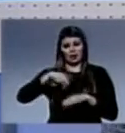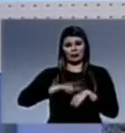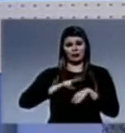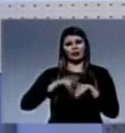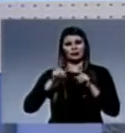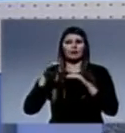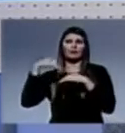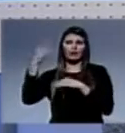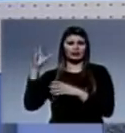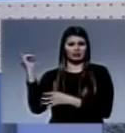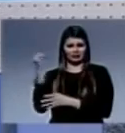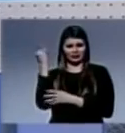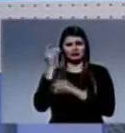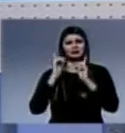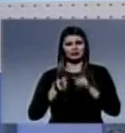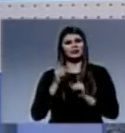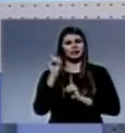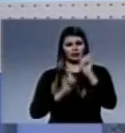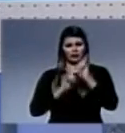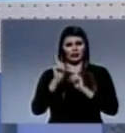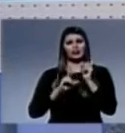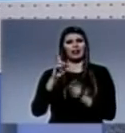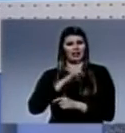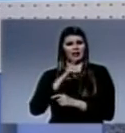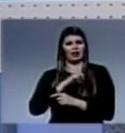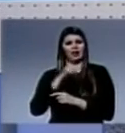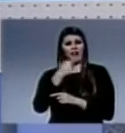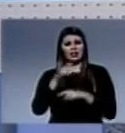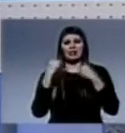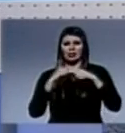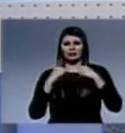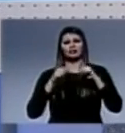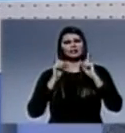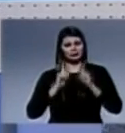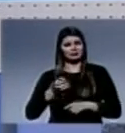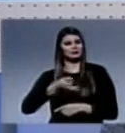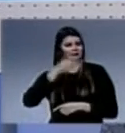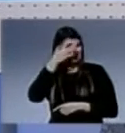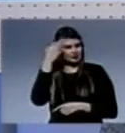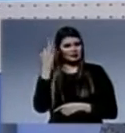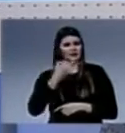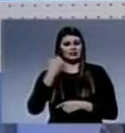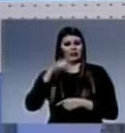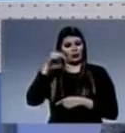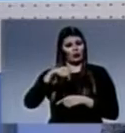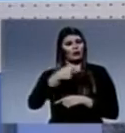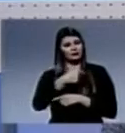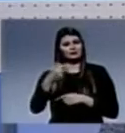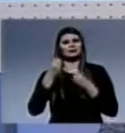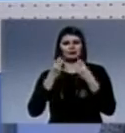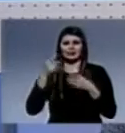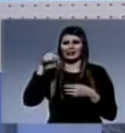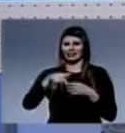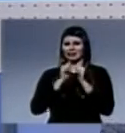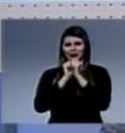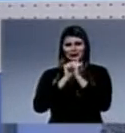como internacional. Y, por supuesto, también tenemos nuestro segmento de deportes que va a estar realmente imperdible. Así que te pedimos que nos